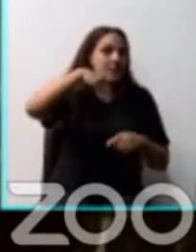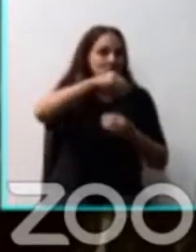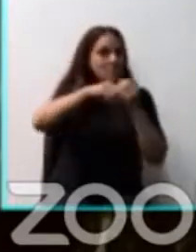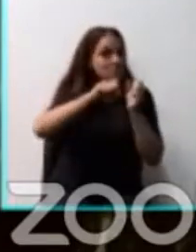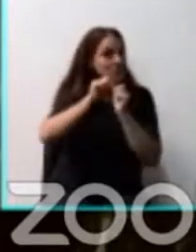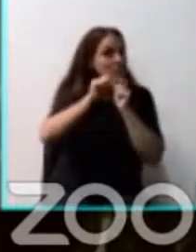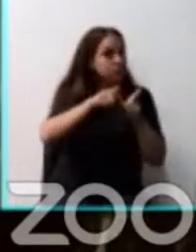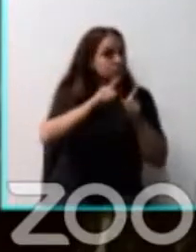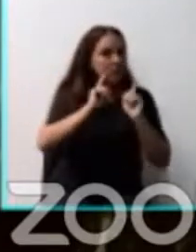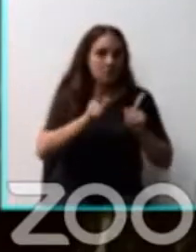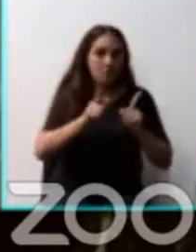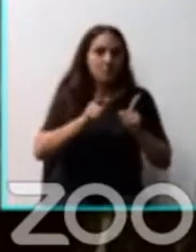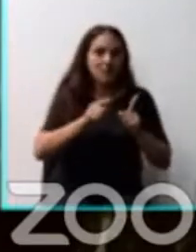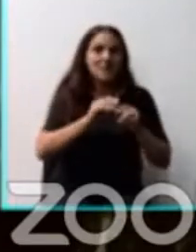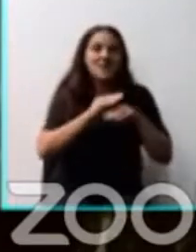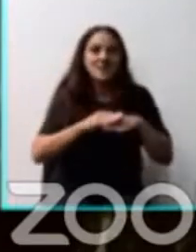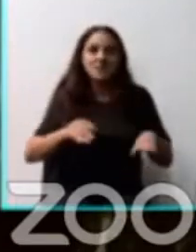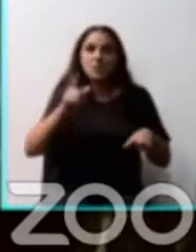y niñas